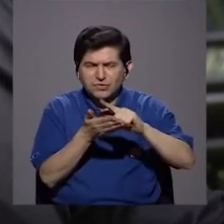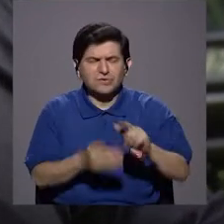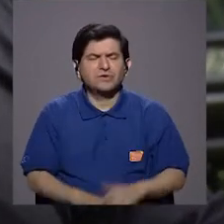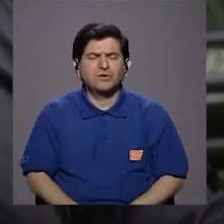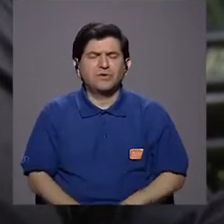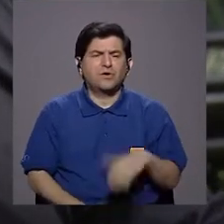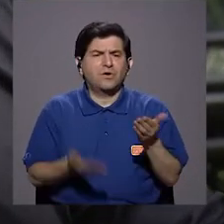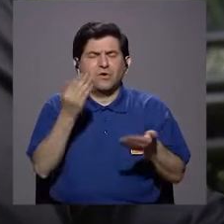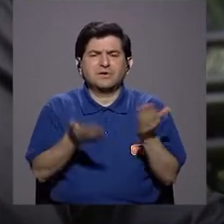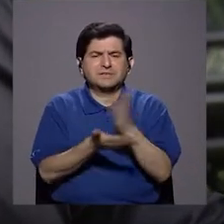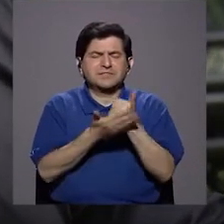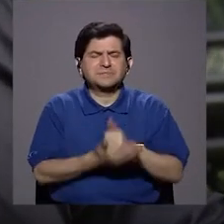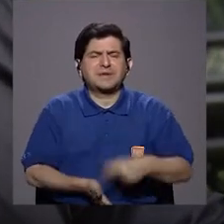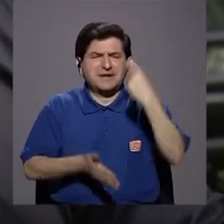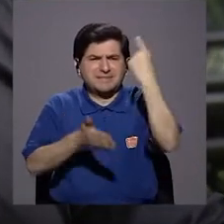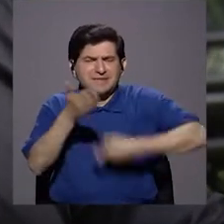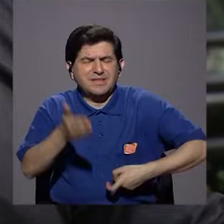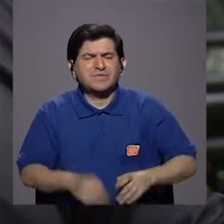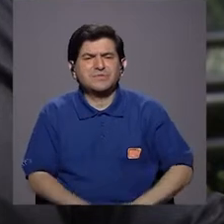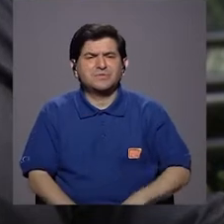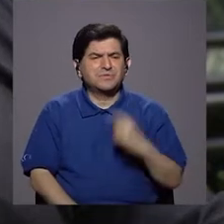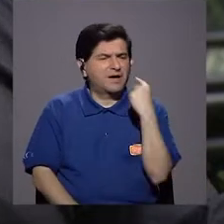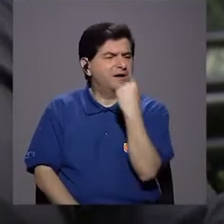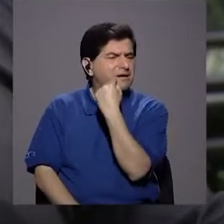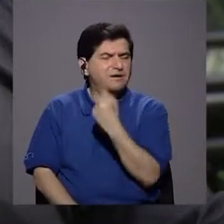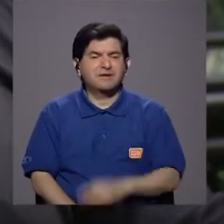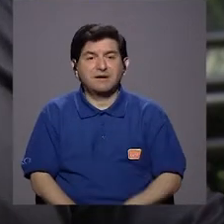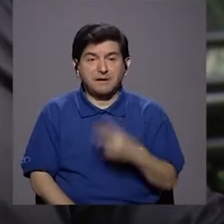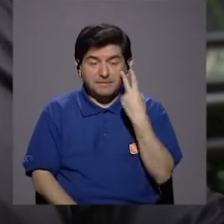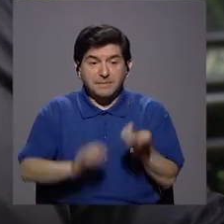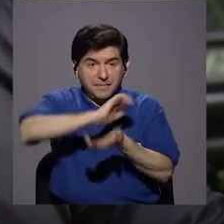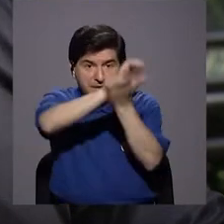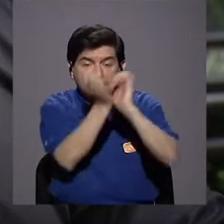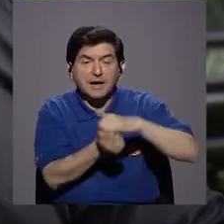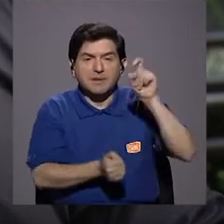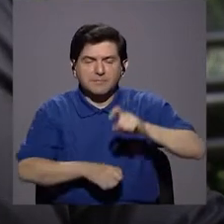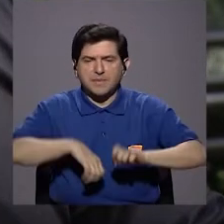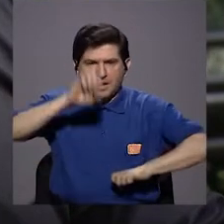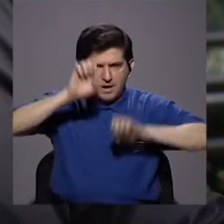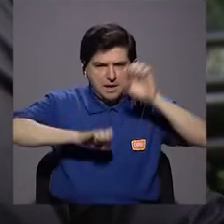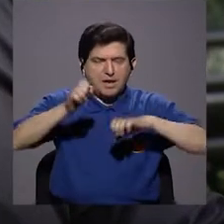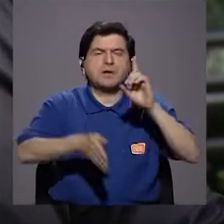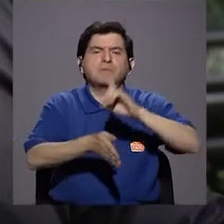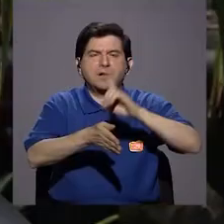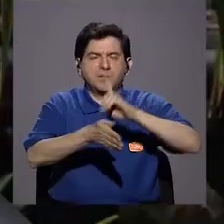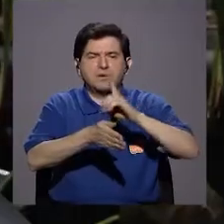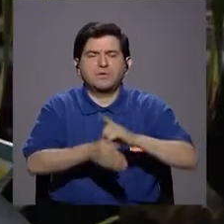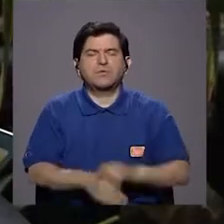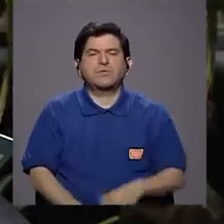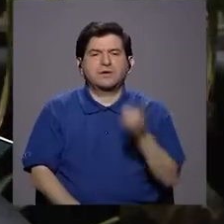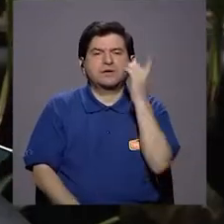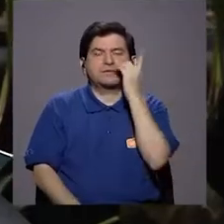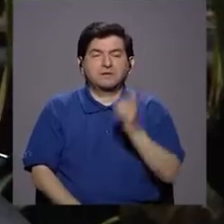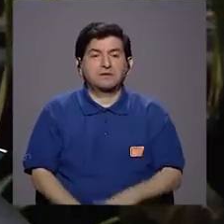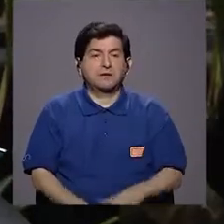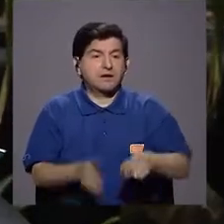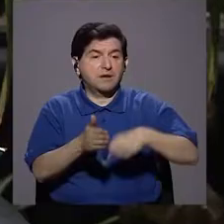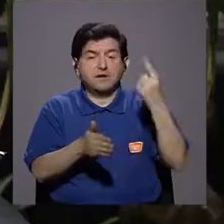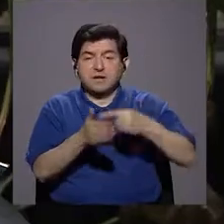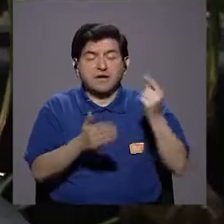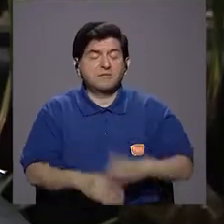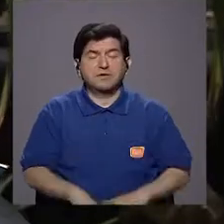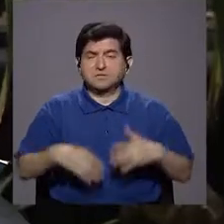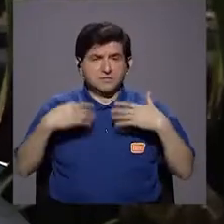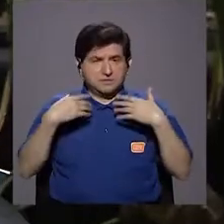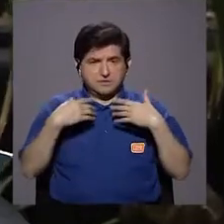indurada en la lengua. Cualquier cambio que vos veas en tu mucosa debiera ser evaluado por el otro. Y sobre todo que no sane. Digo, porque a